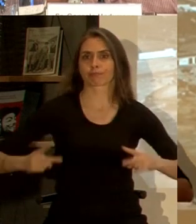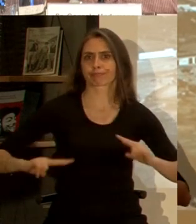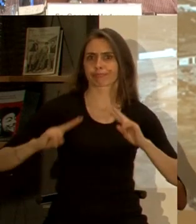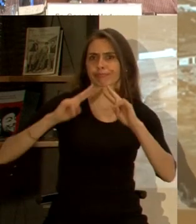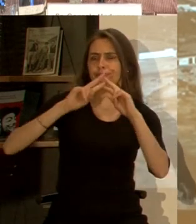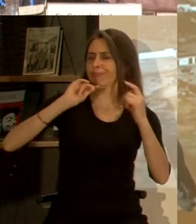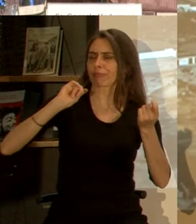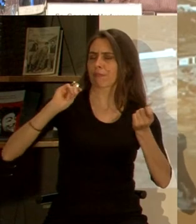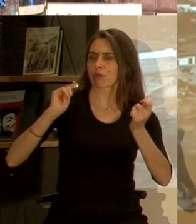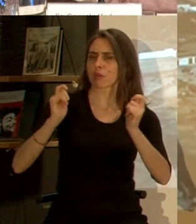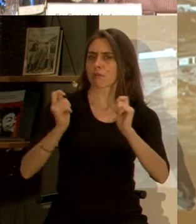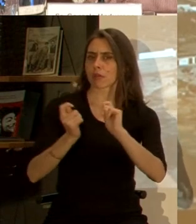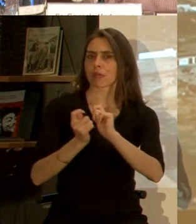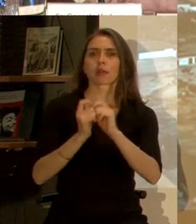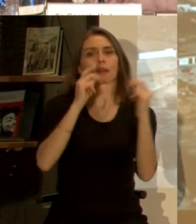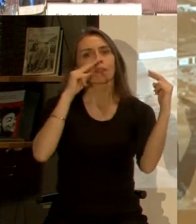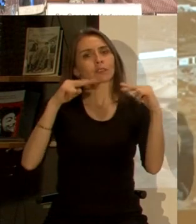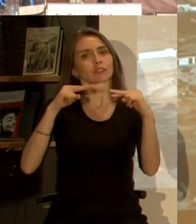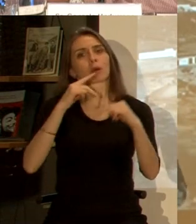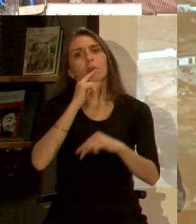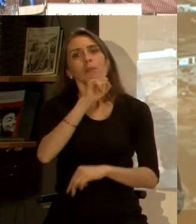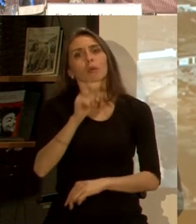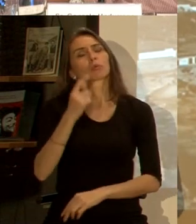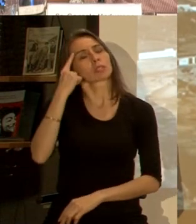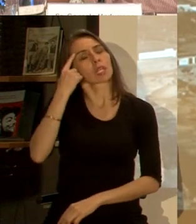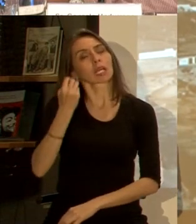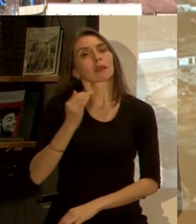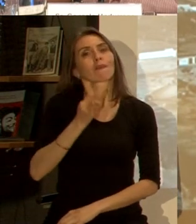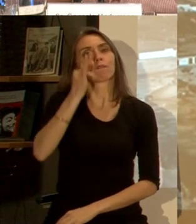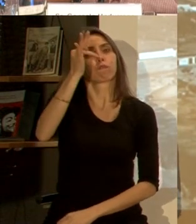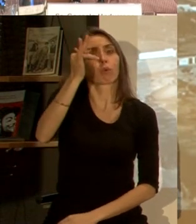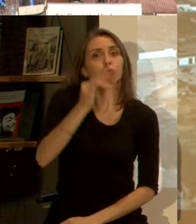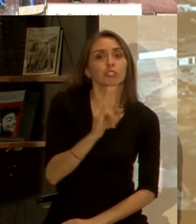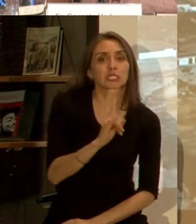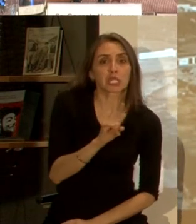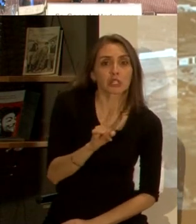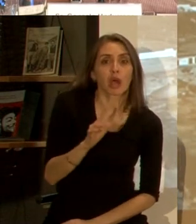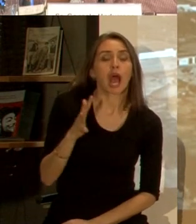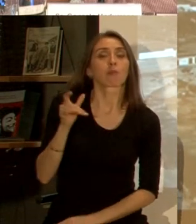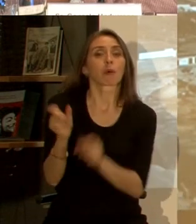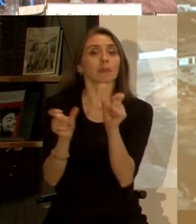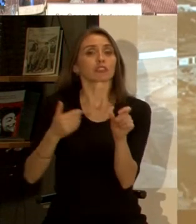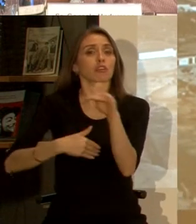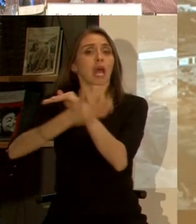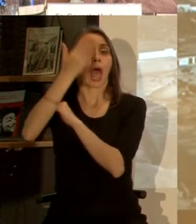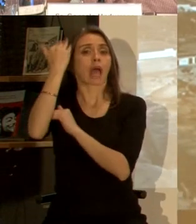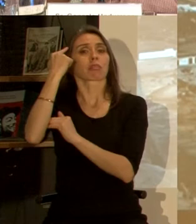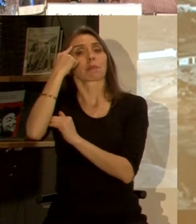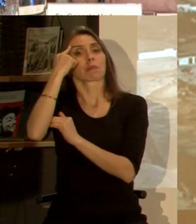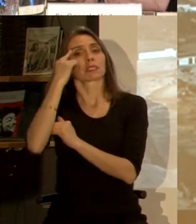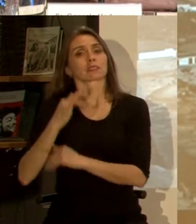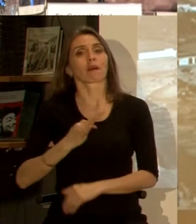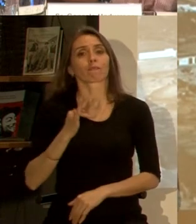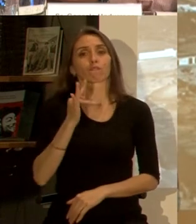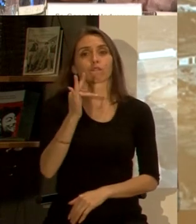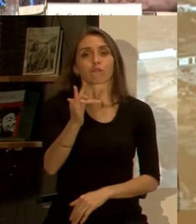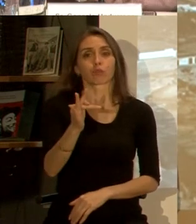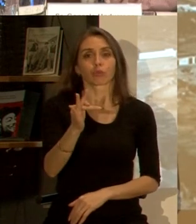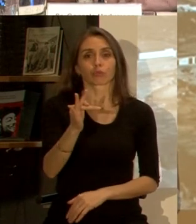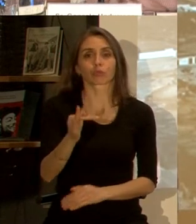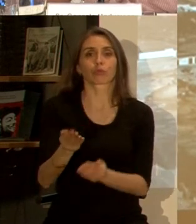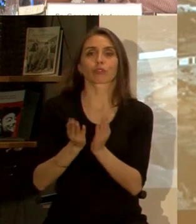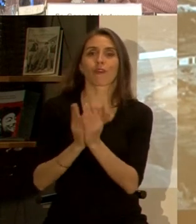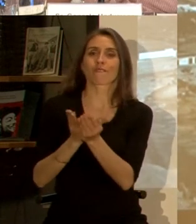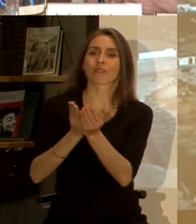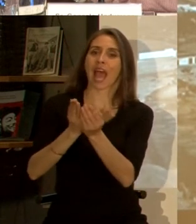momento, tenían alguna visión o se preguntaban sobre el futuro. Lo más probable es que el futuro fuera lo que llegaban desde los